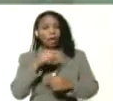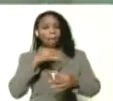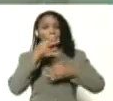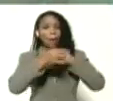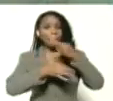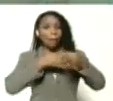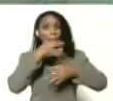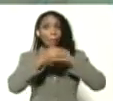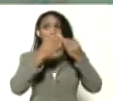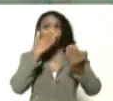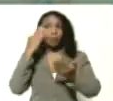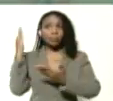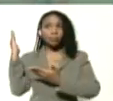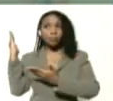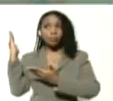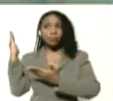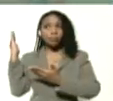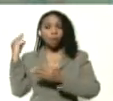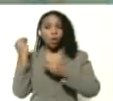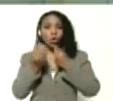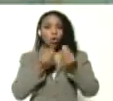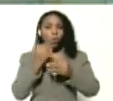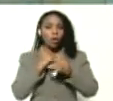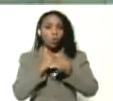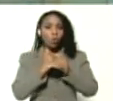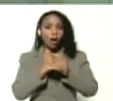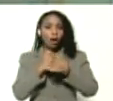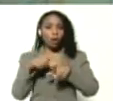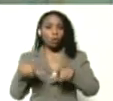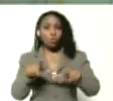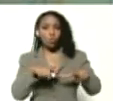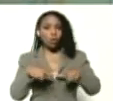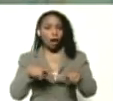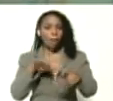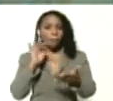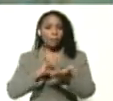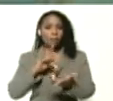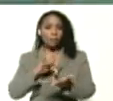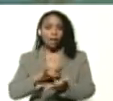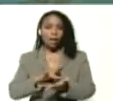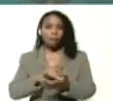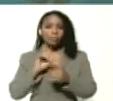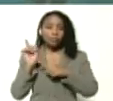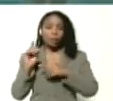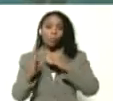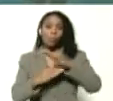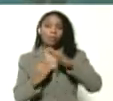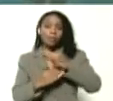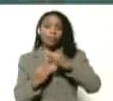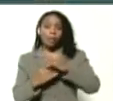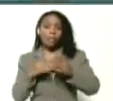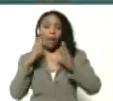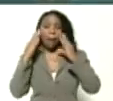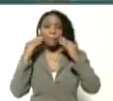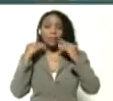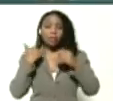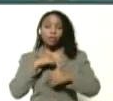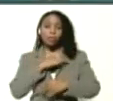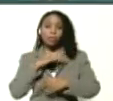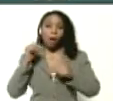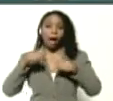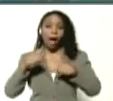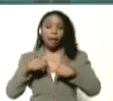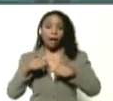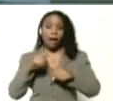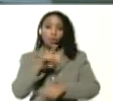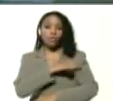explicación como si estuviese in situ en un espacio presencial bueno eso es básicamente parte de la experiencia que tenemos nosotros acá